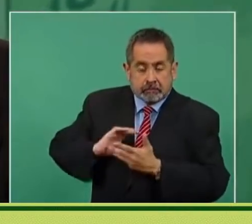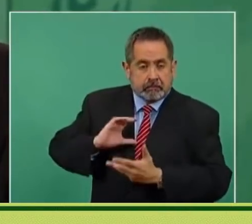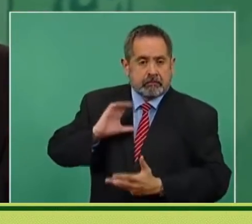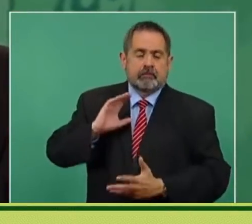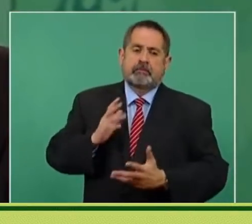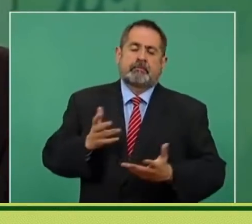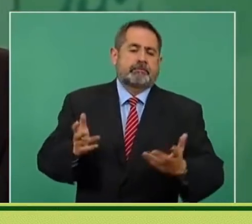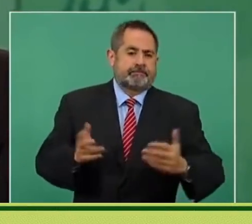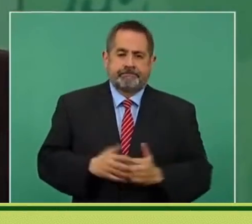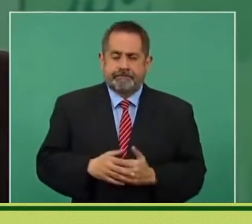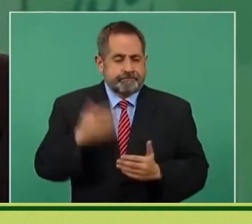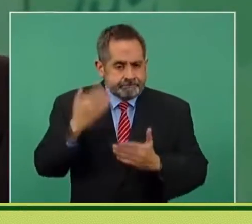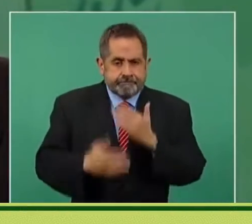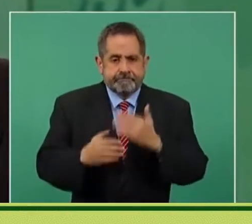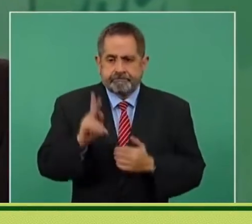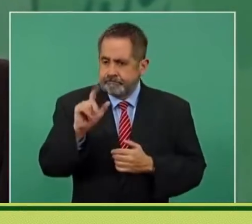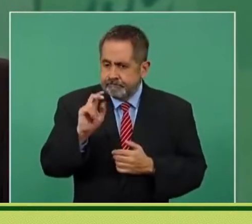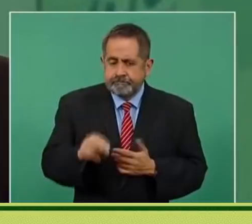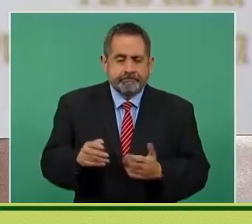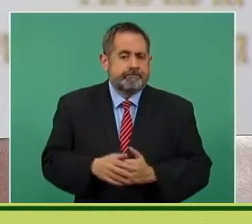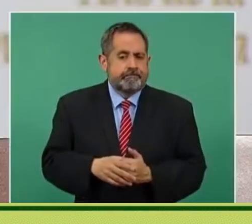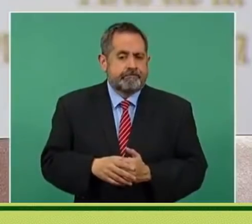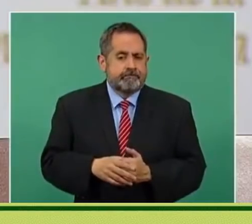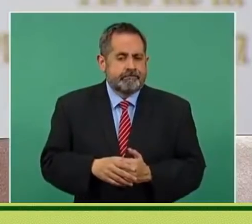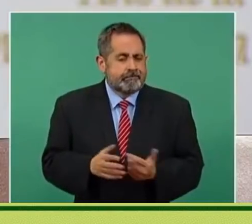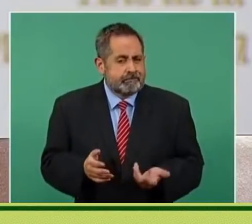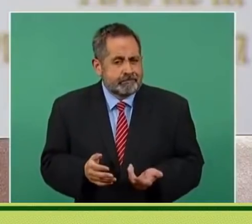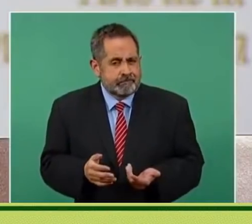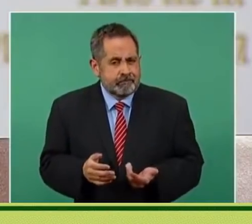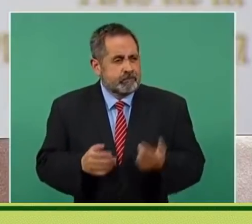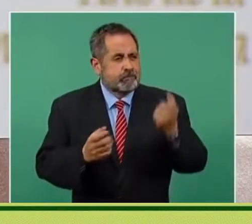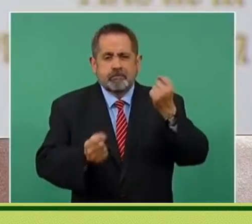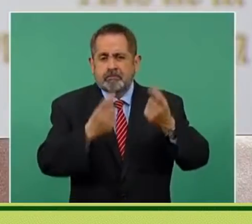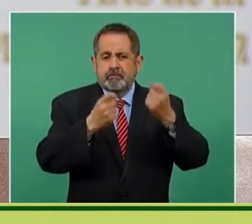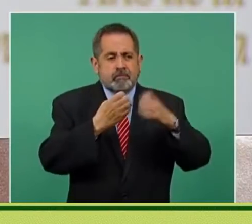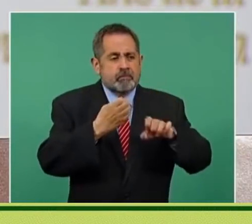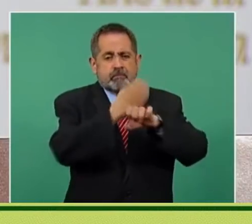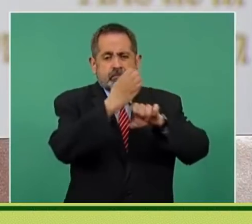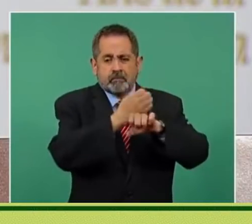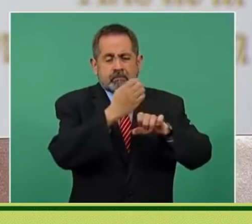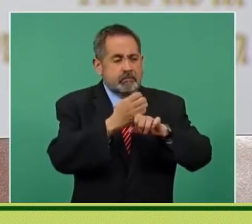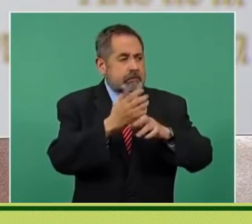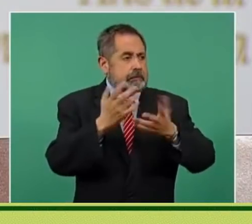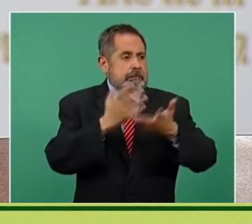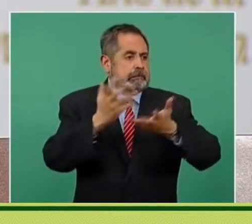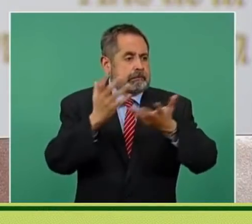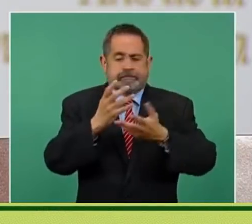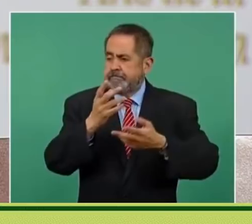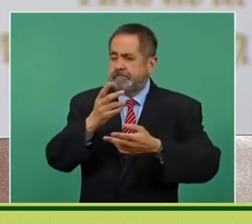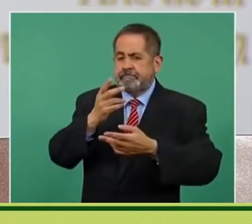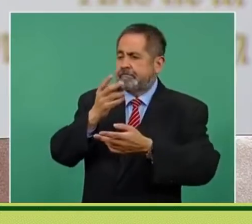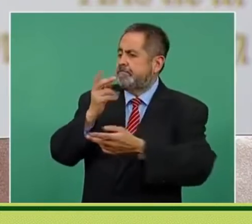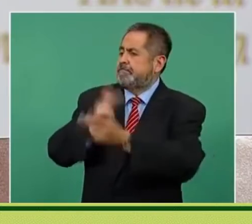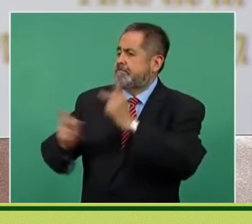Eso, cómo es que muchos se endeudaron, muchos estados,